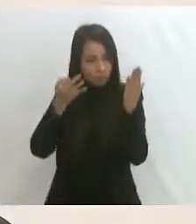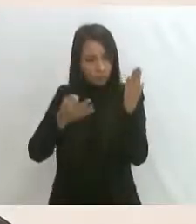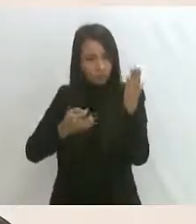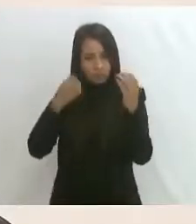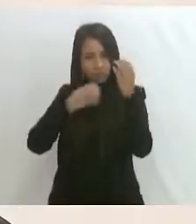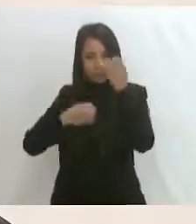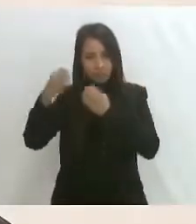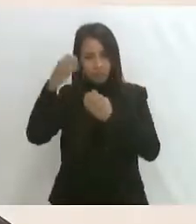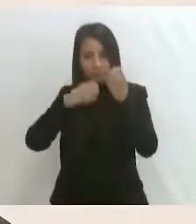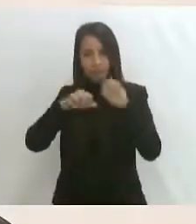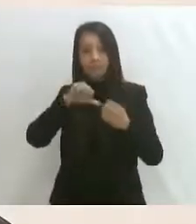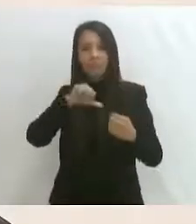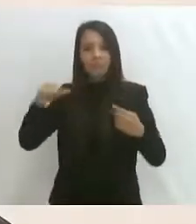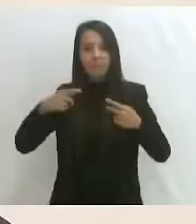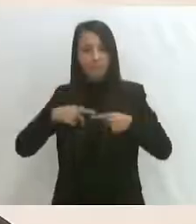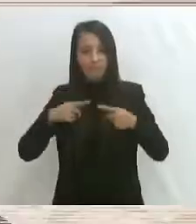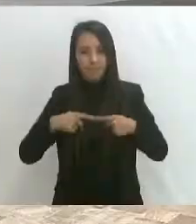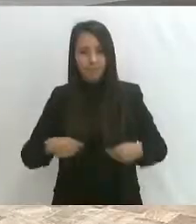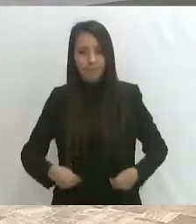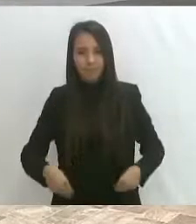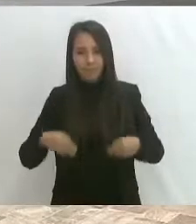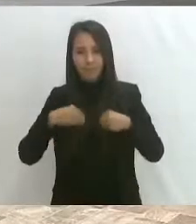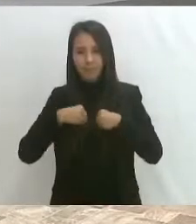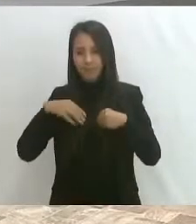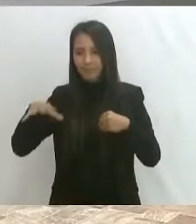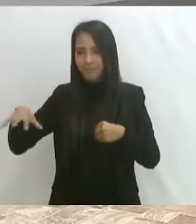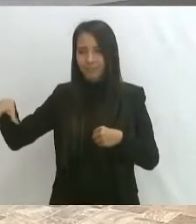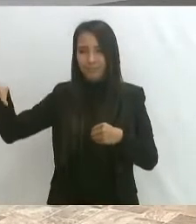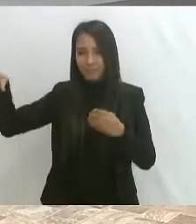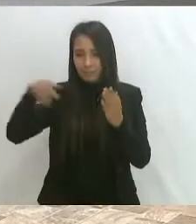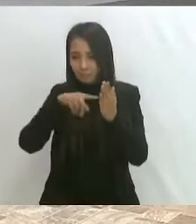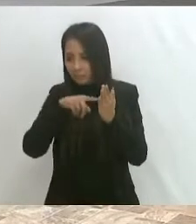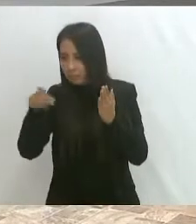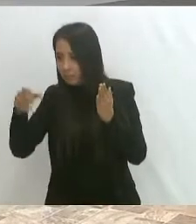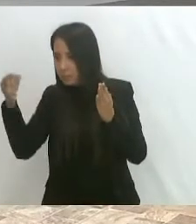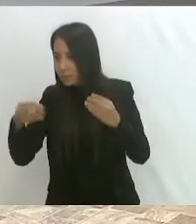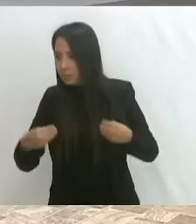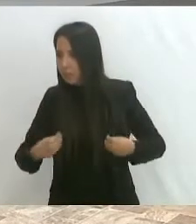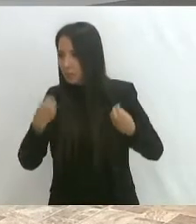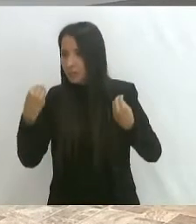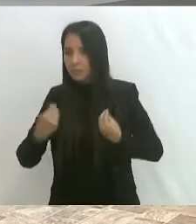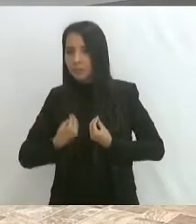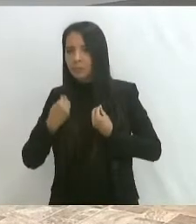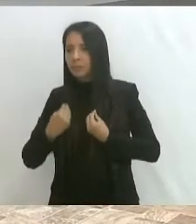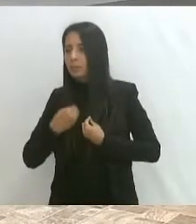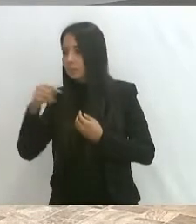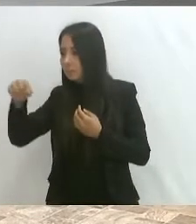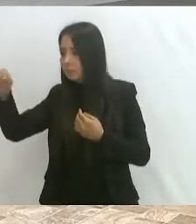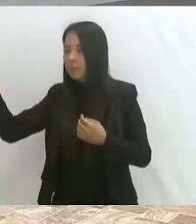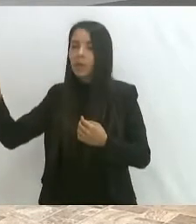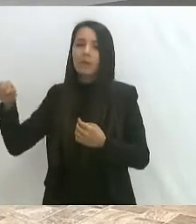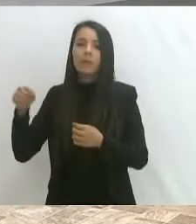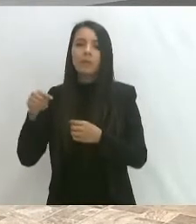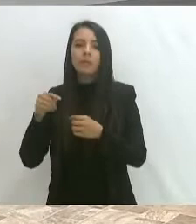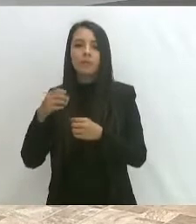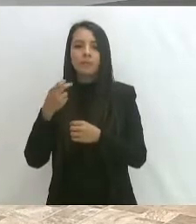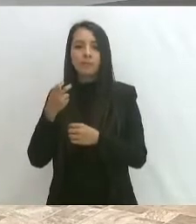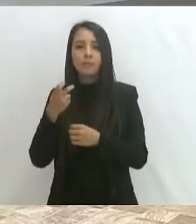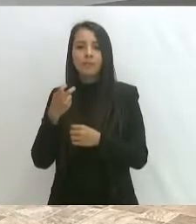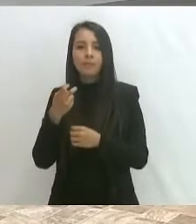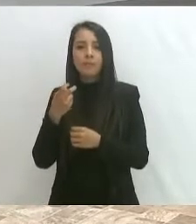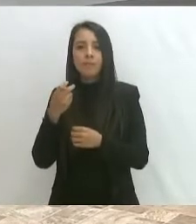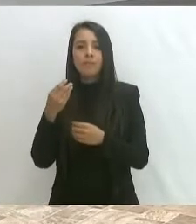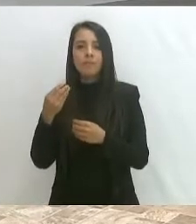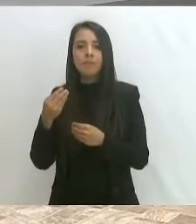aquellos residentes que ya se van validando su residencia, se les está otorgando una